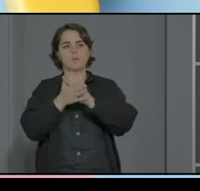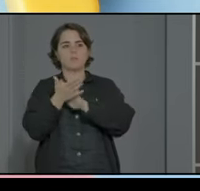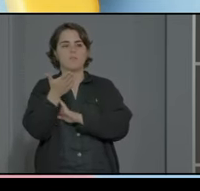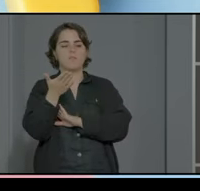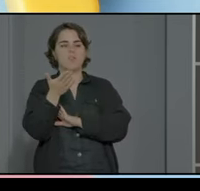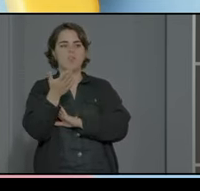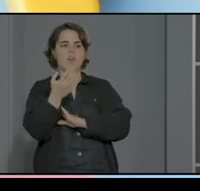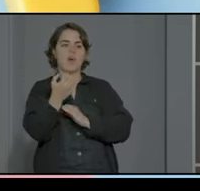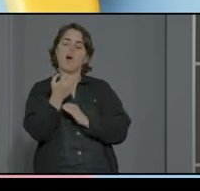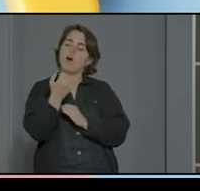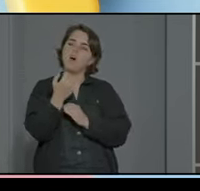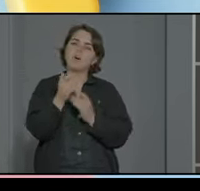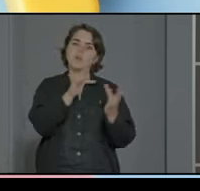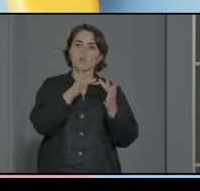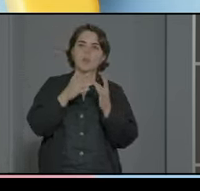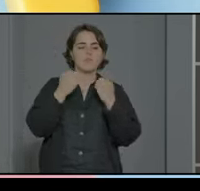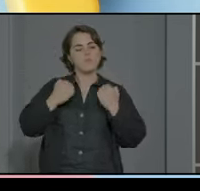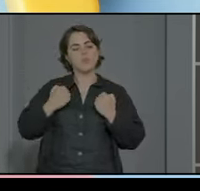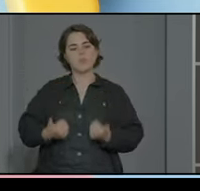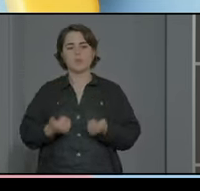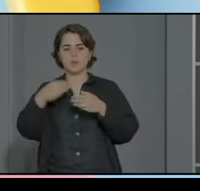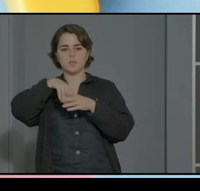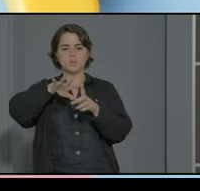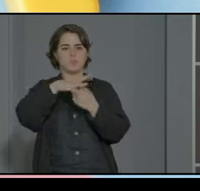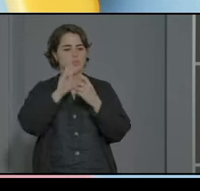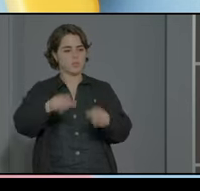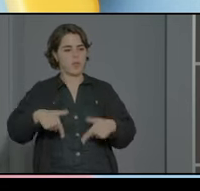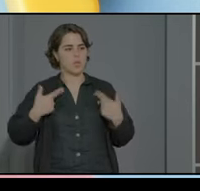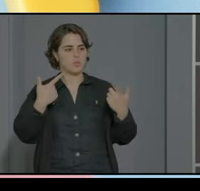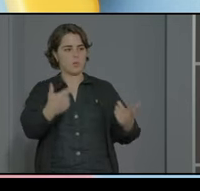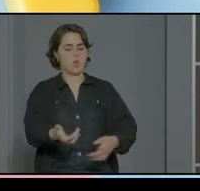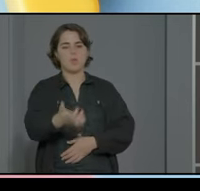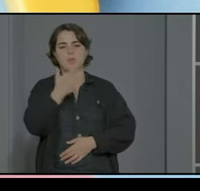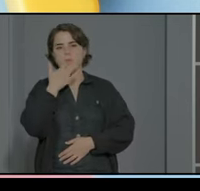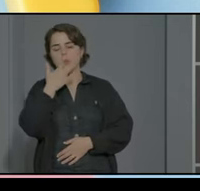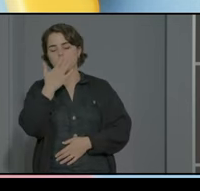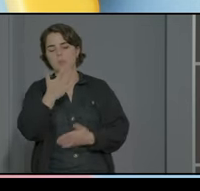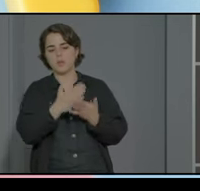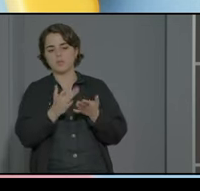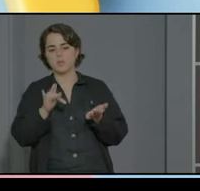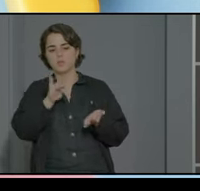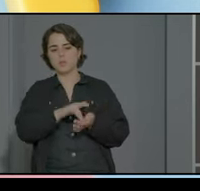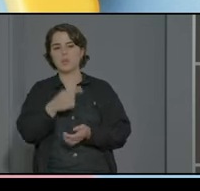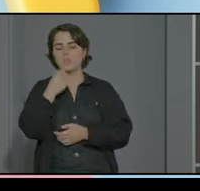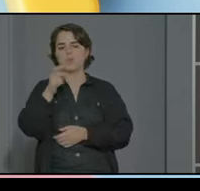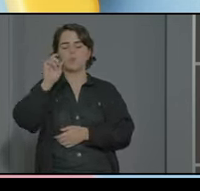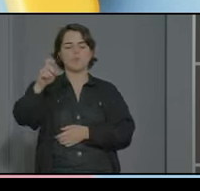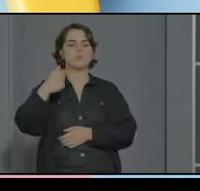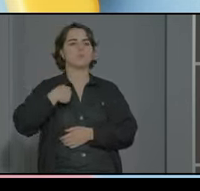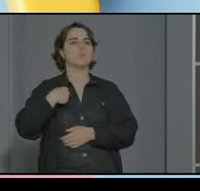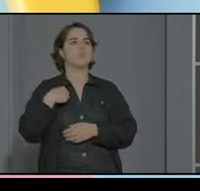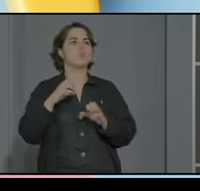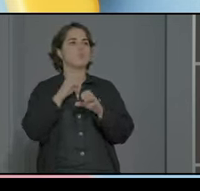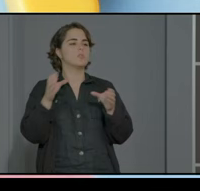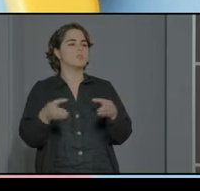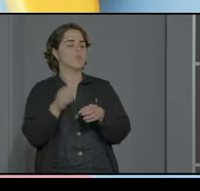fortalecer esa forma de relacionarme en un contexto natural con esos alumnos y muchas veces por ejemplo llegas al aula y te dice el profe pues justo mira voy a hacer un trabajo